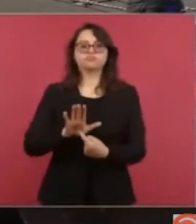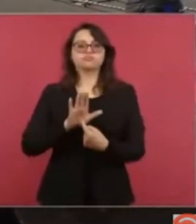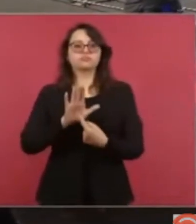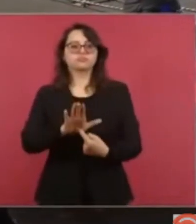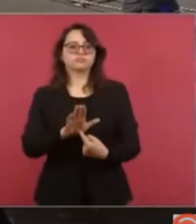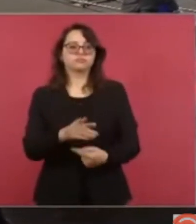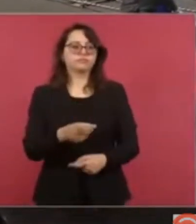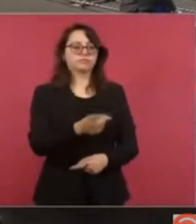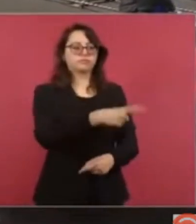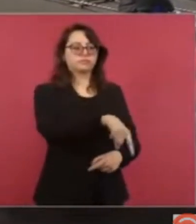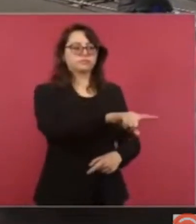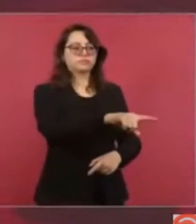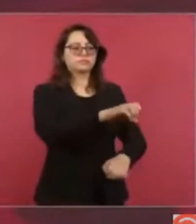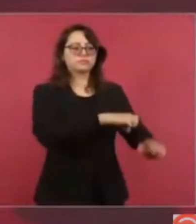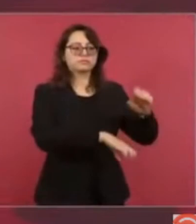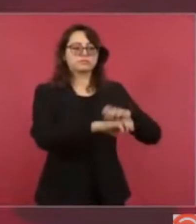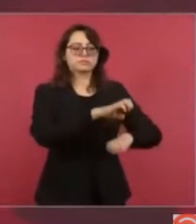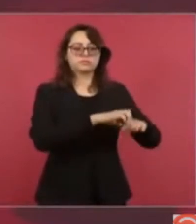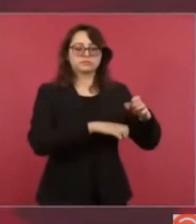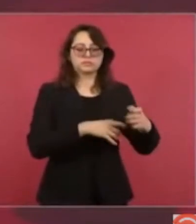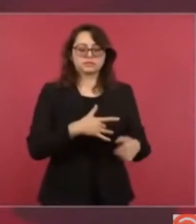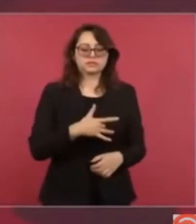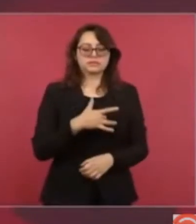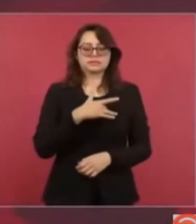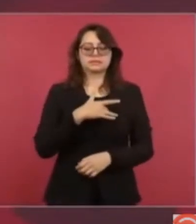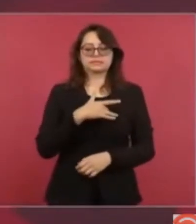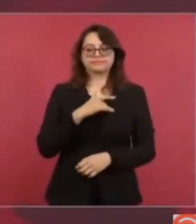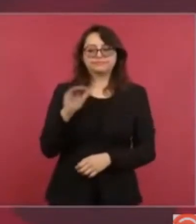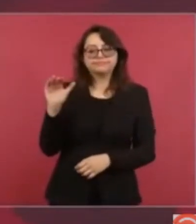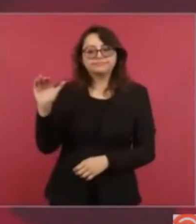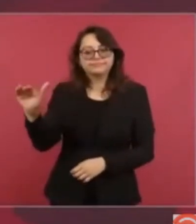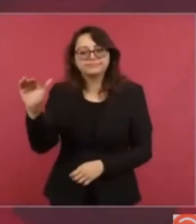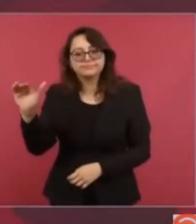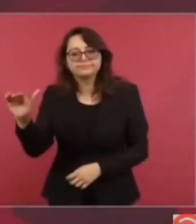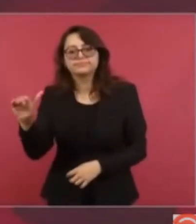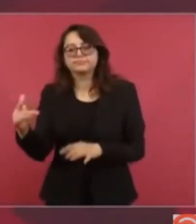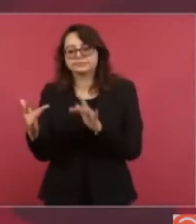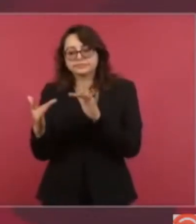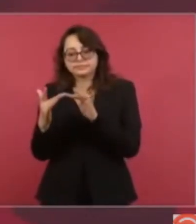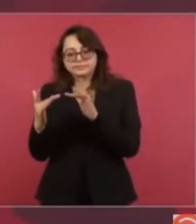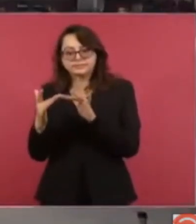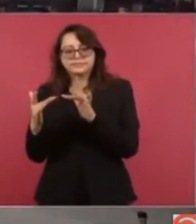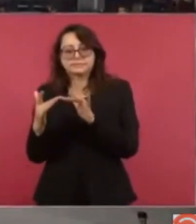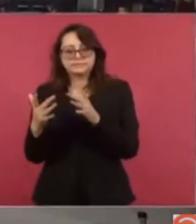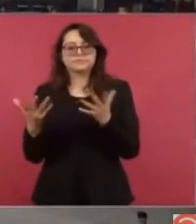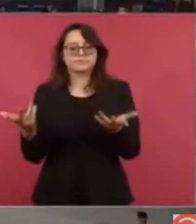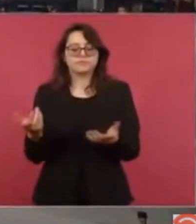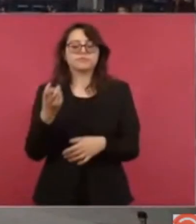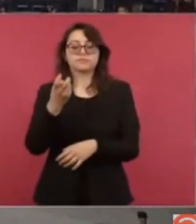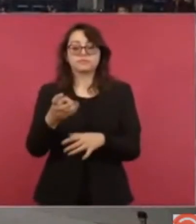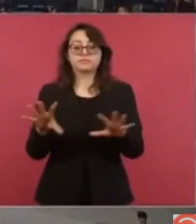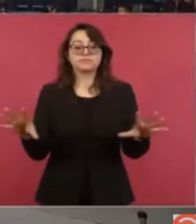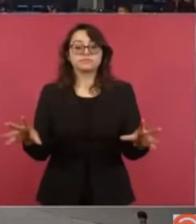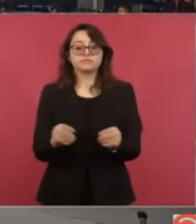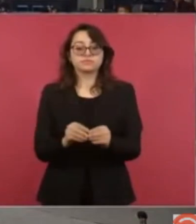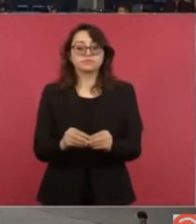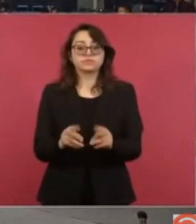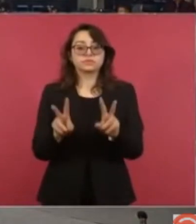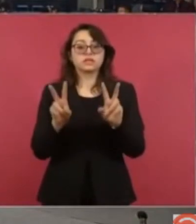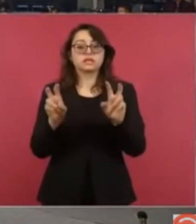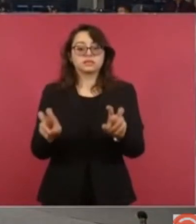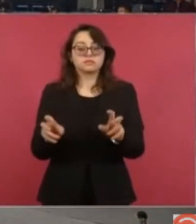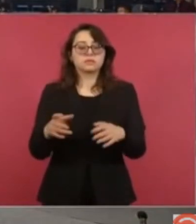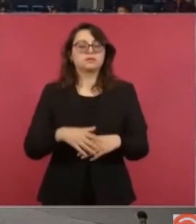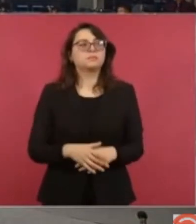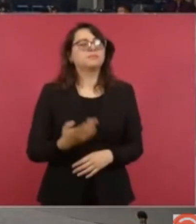se dio a conocer un dictamen y ya hay esta respuesta de la empresa. ¿En cuanto a